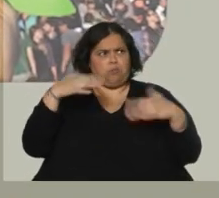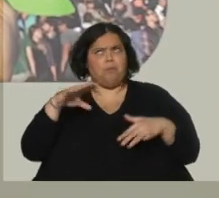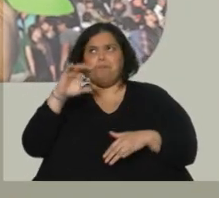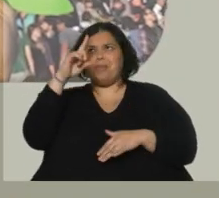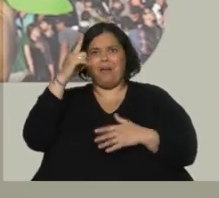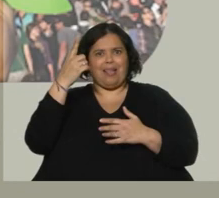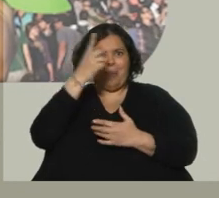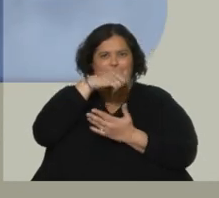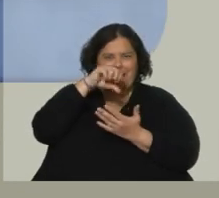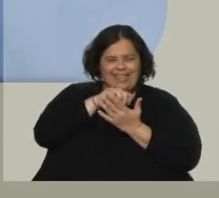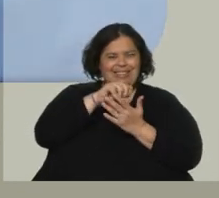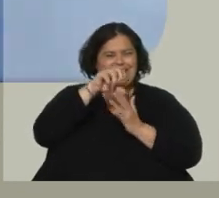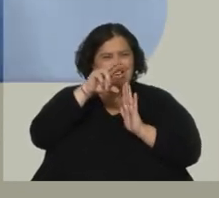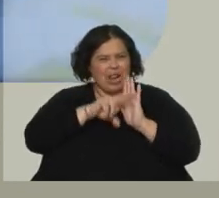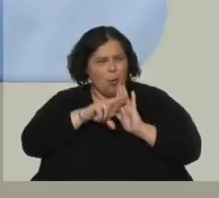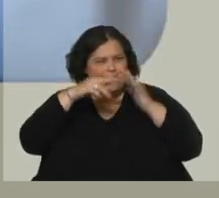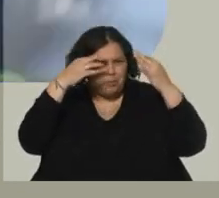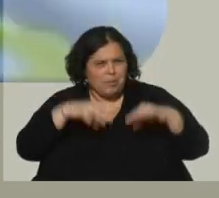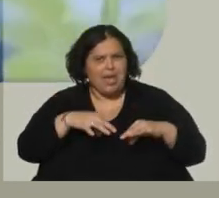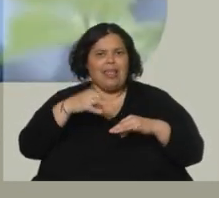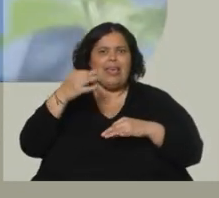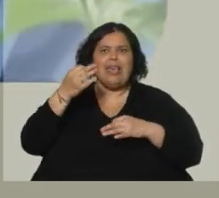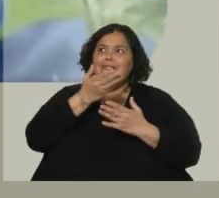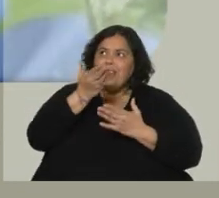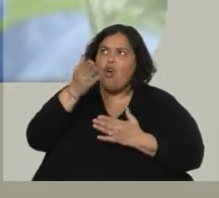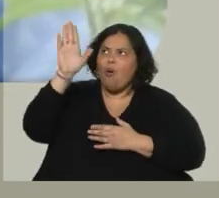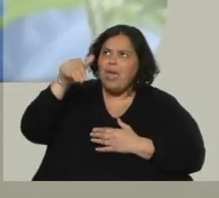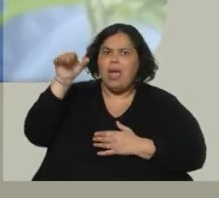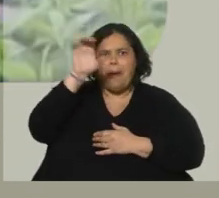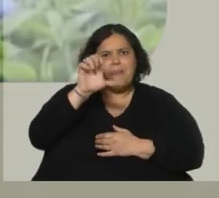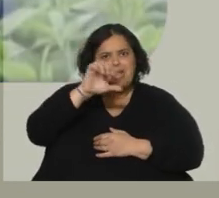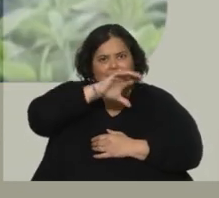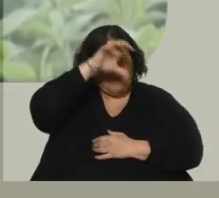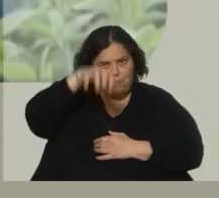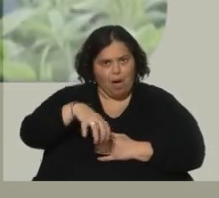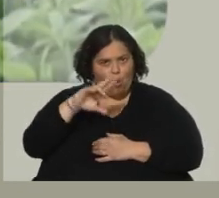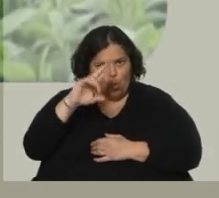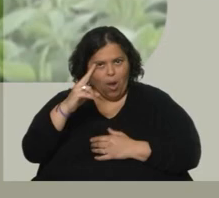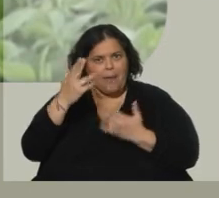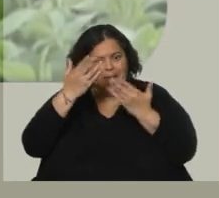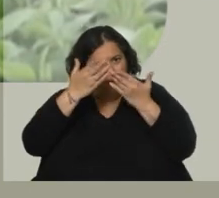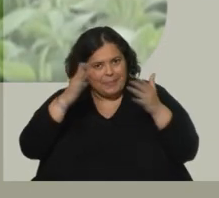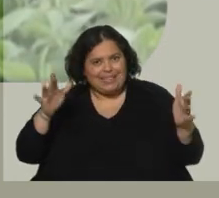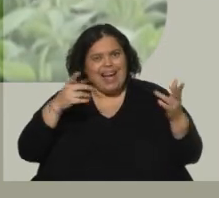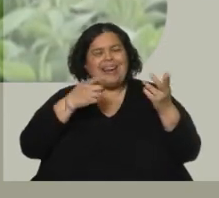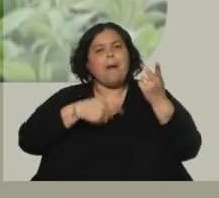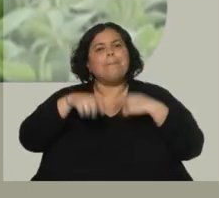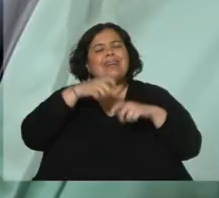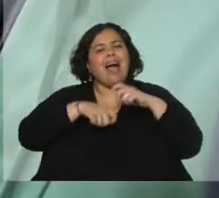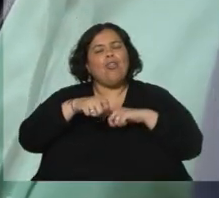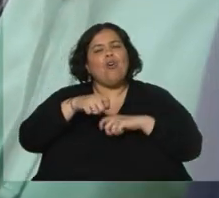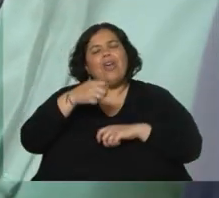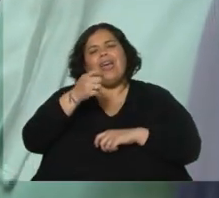país regulado e invitó a empresas a instalarse a Uruguay para comenzar, digamos, lo que vendría a ser el mercado de cannabis medicinal.